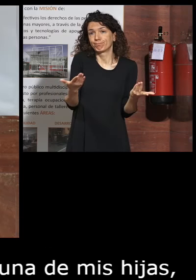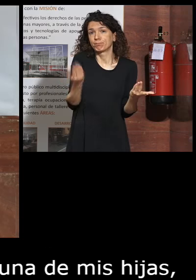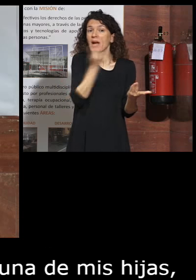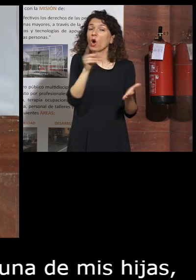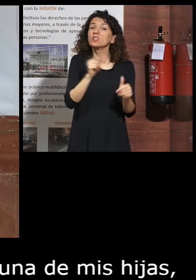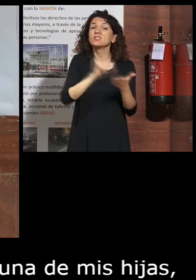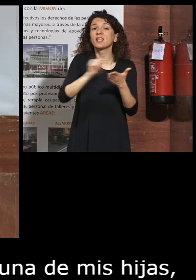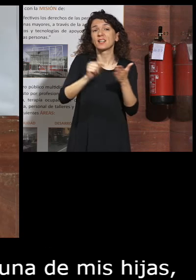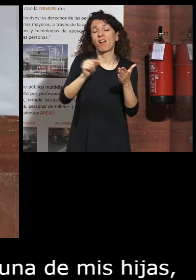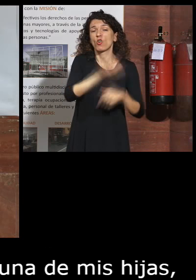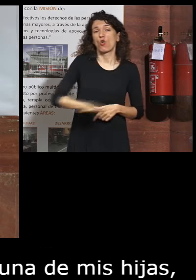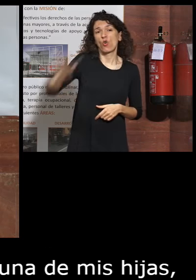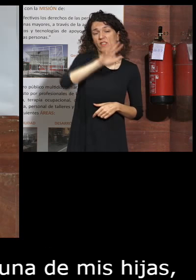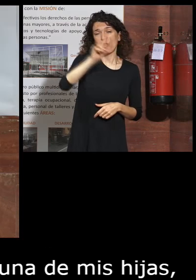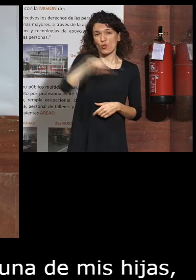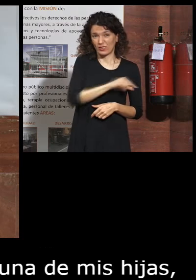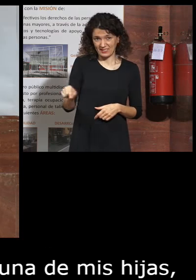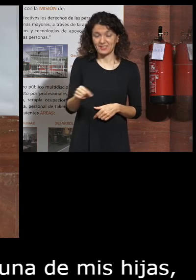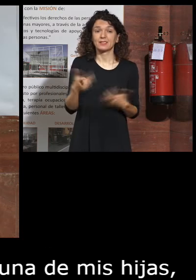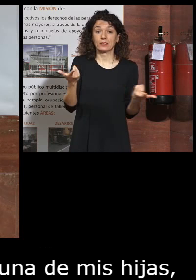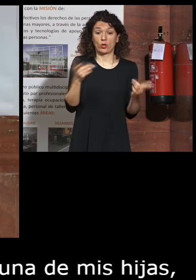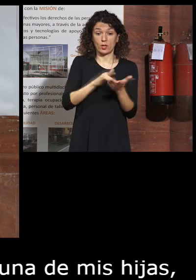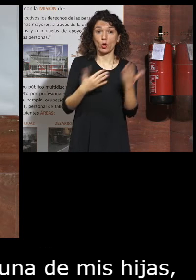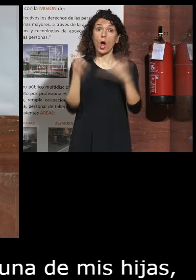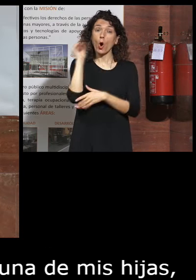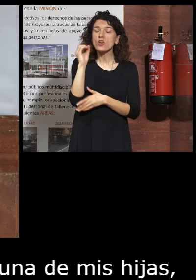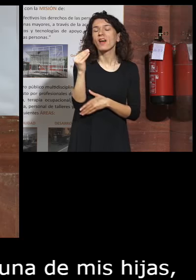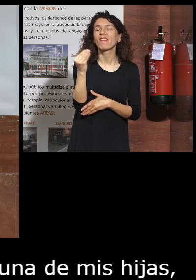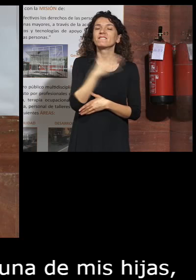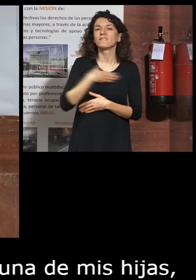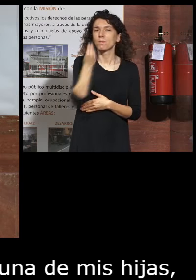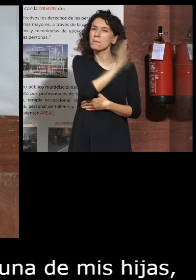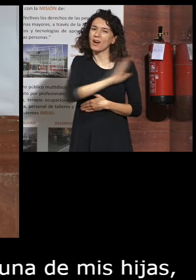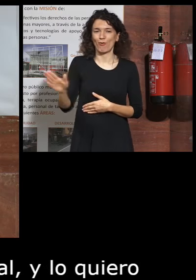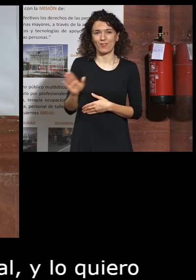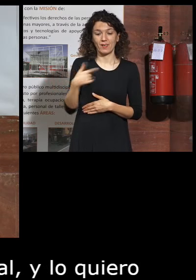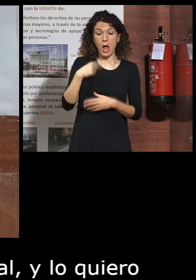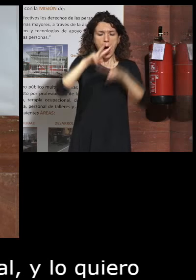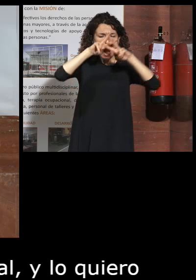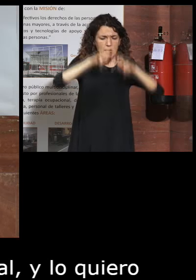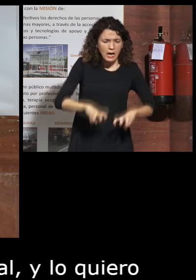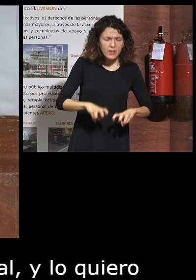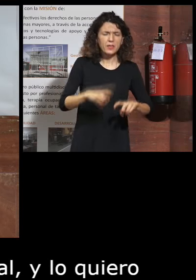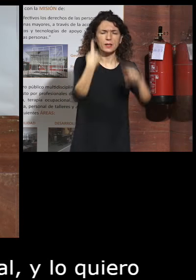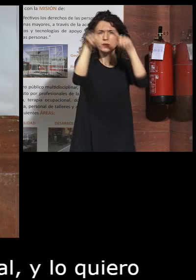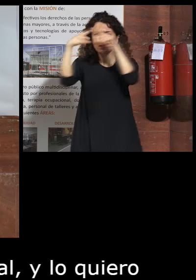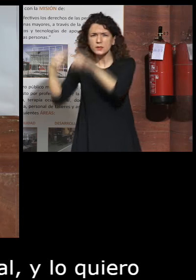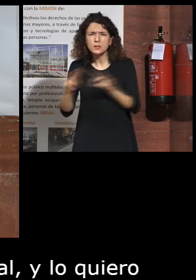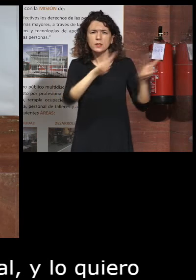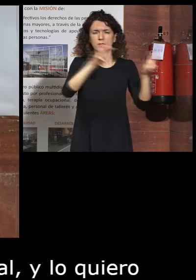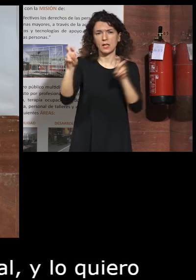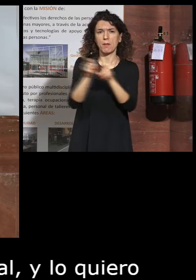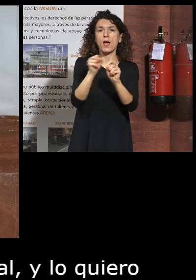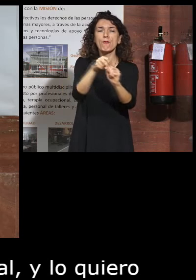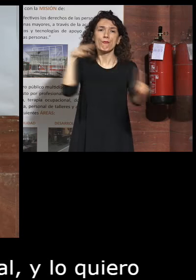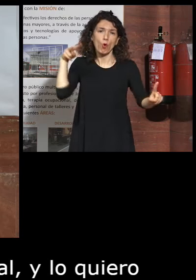secretario de Estado. Desear lo mejor para estas jornadas donde se van a analizar todo tipo de materias desde